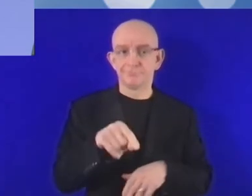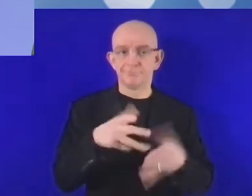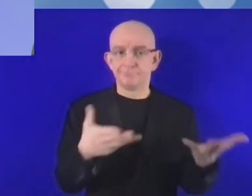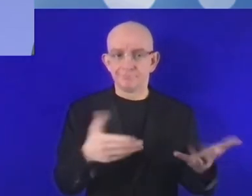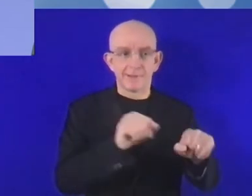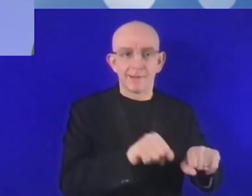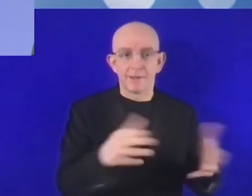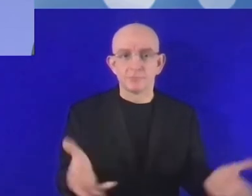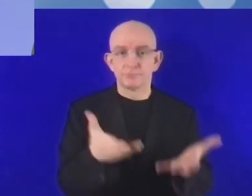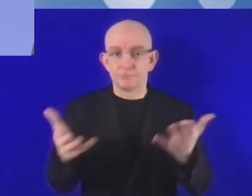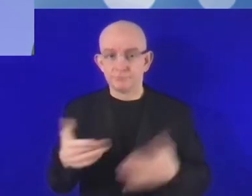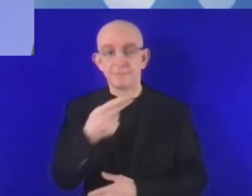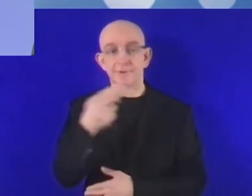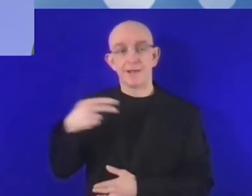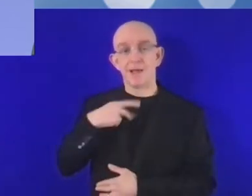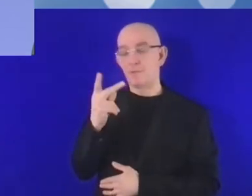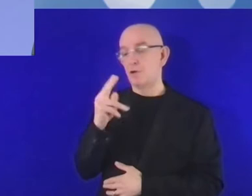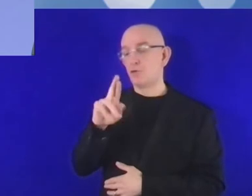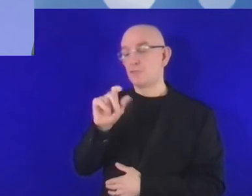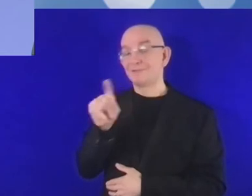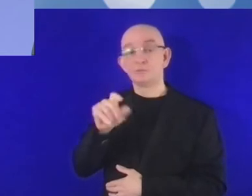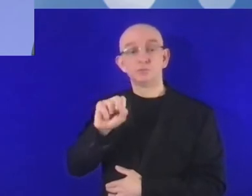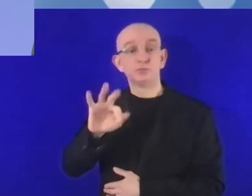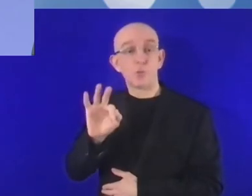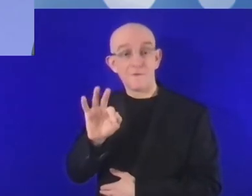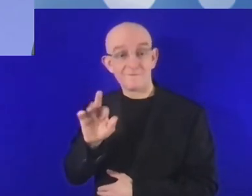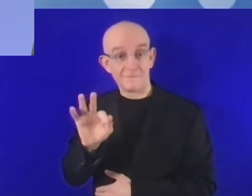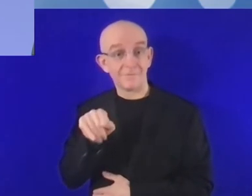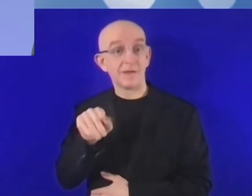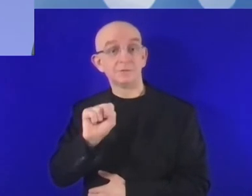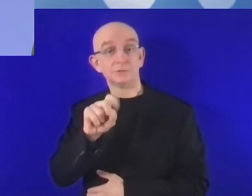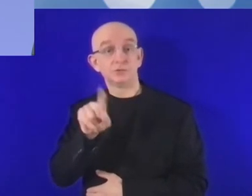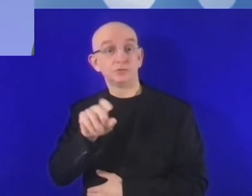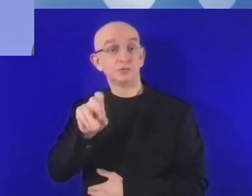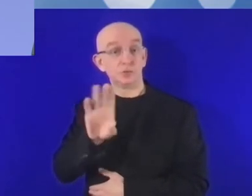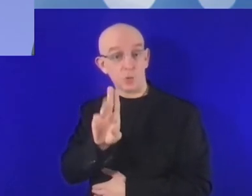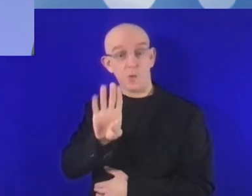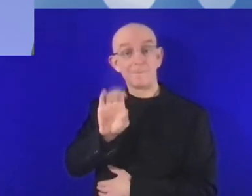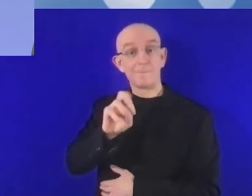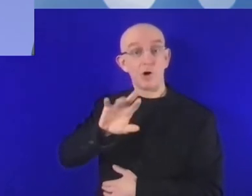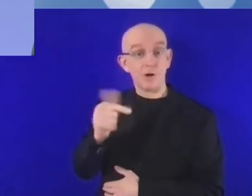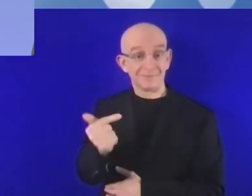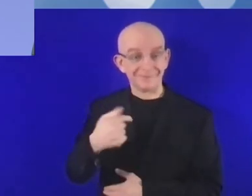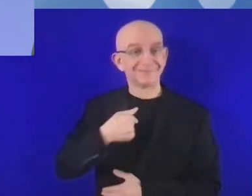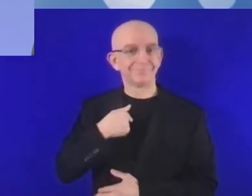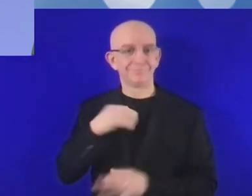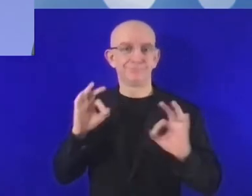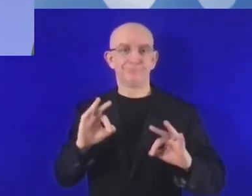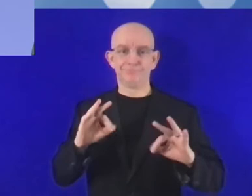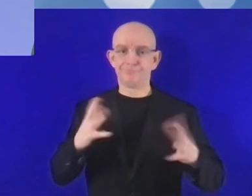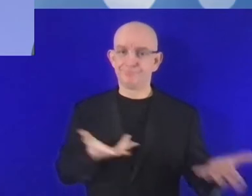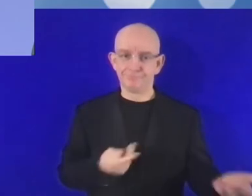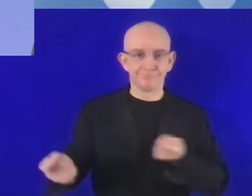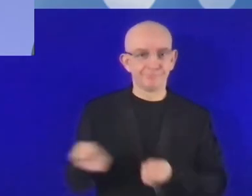también sobre la creación de capacidades en el contexto de la digitalización. Es la primera vez